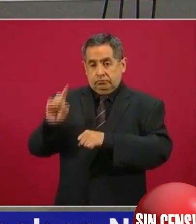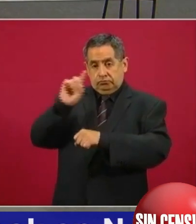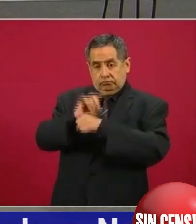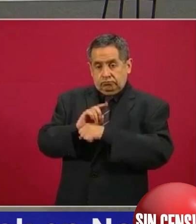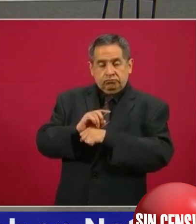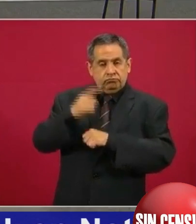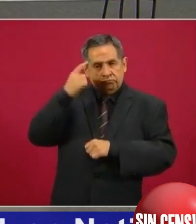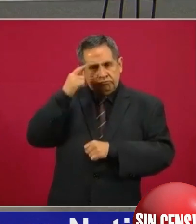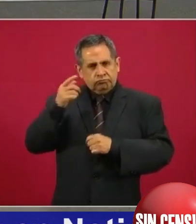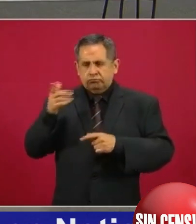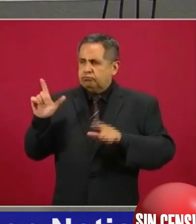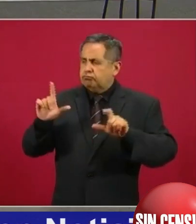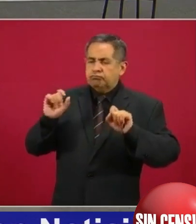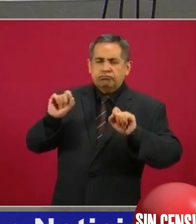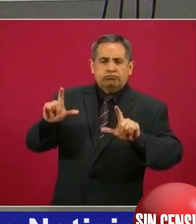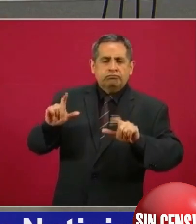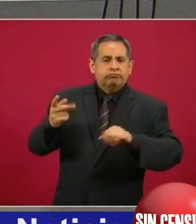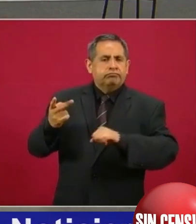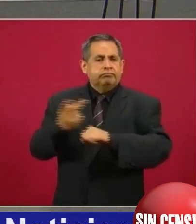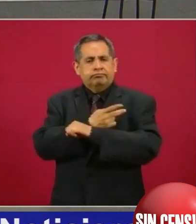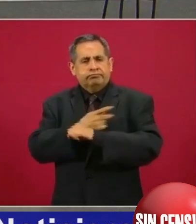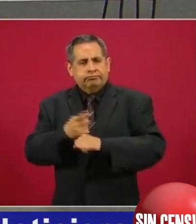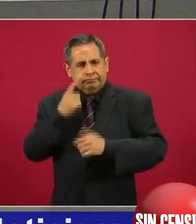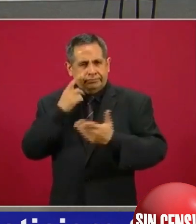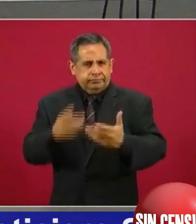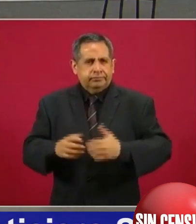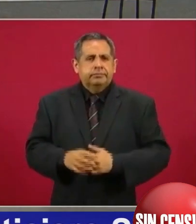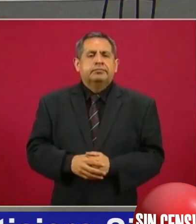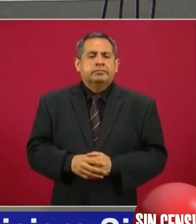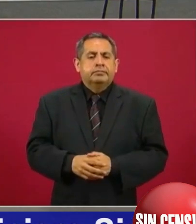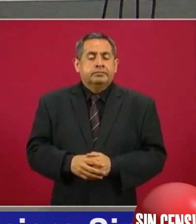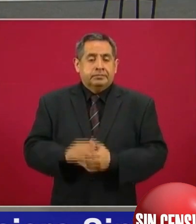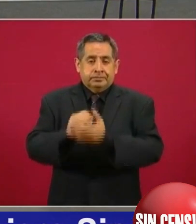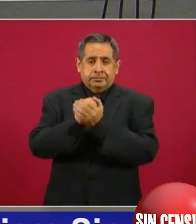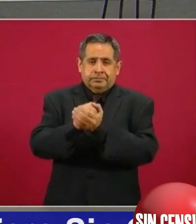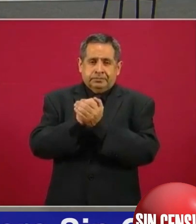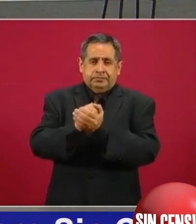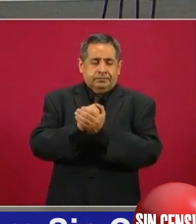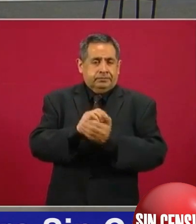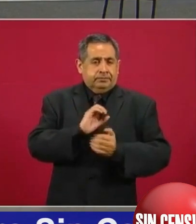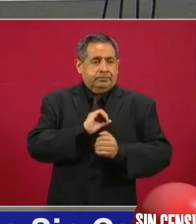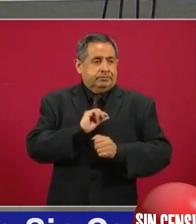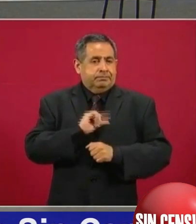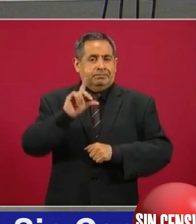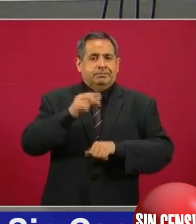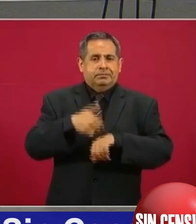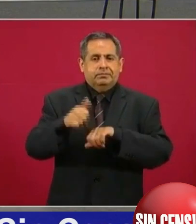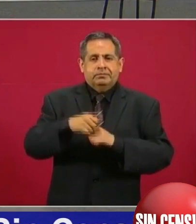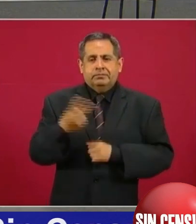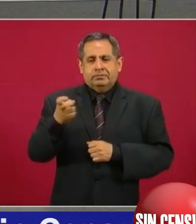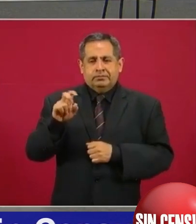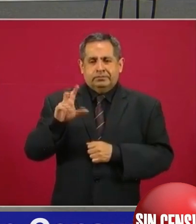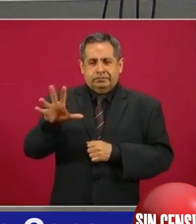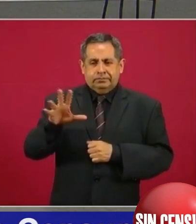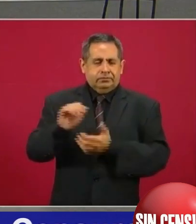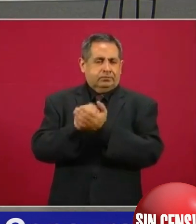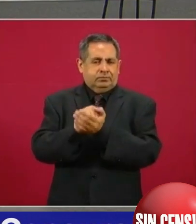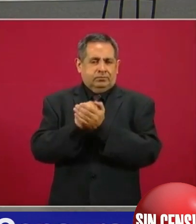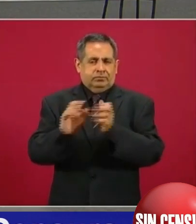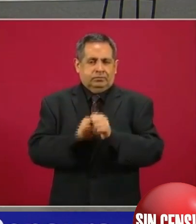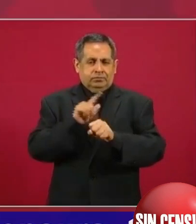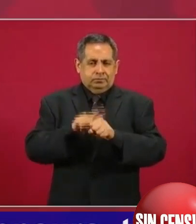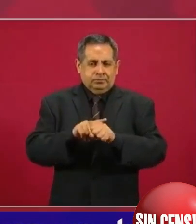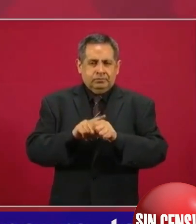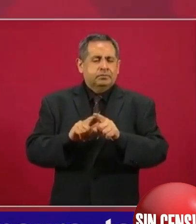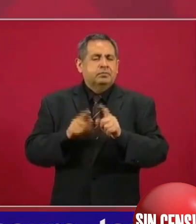presentar el resultado del gran sorteo especial número 235 de la Lotería Nacional,